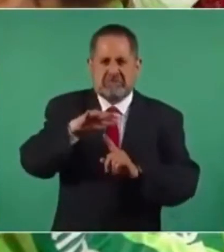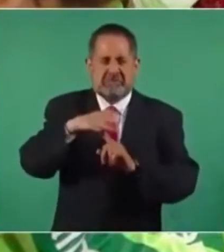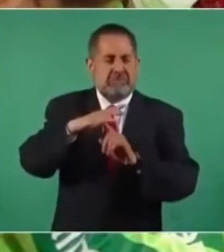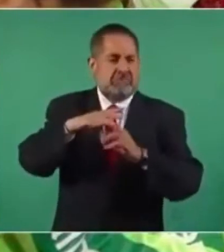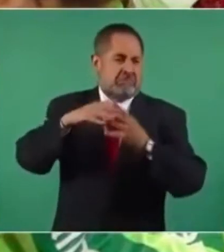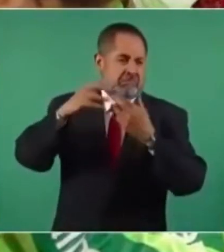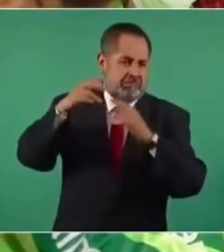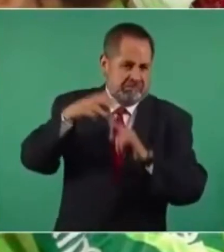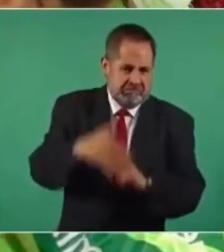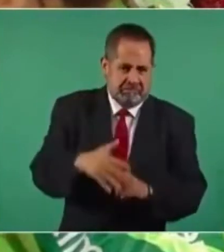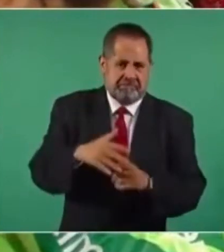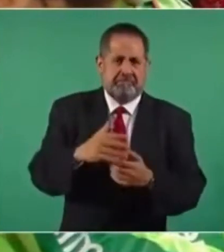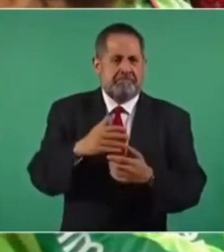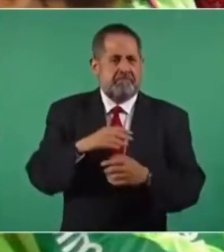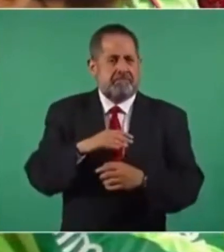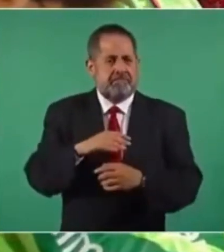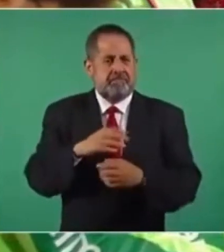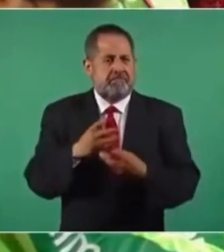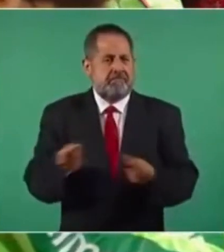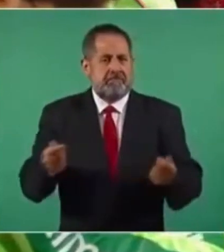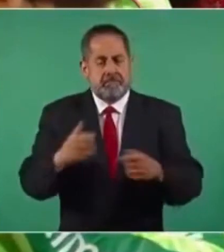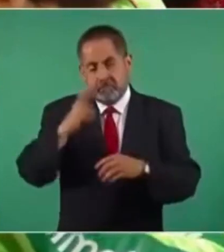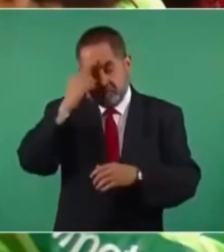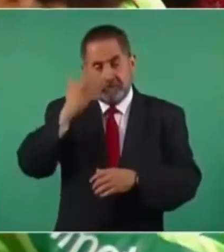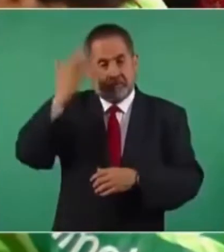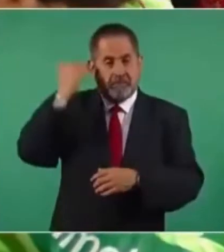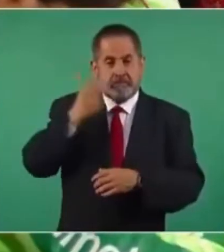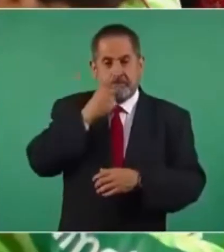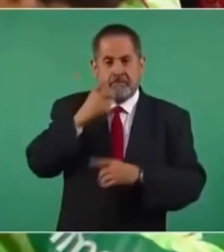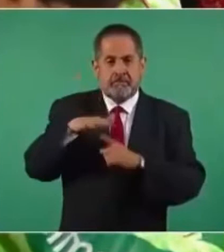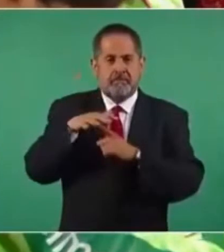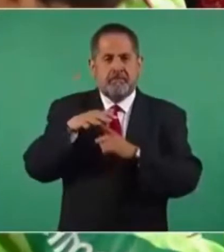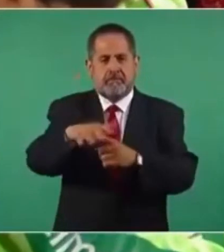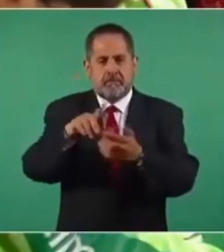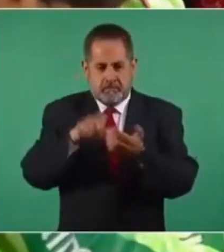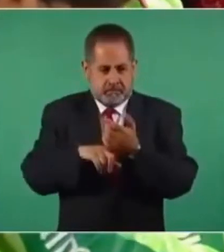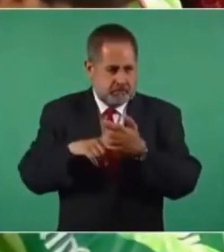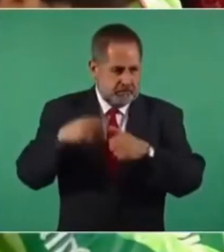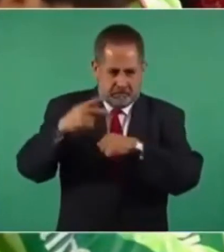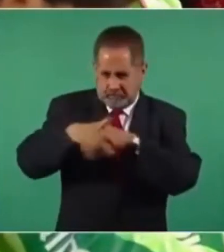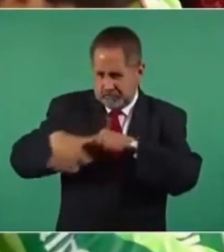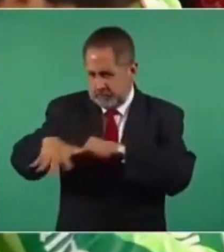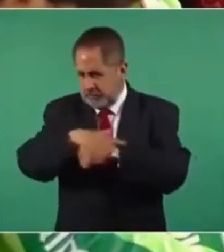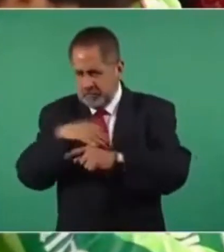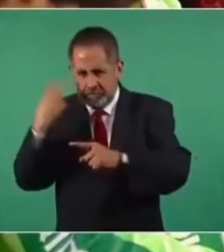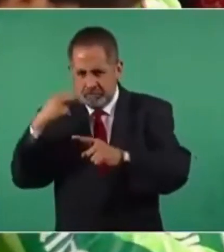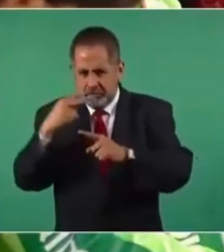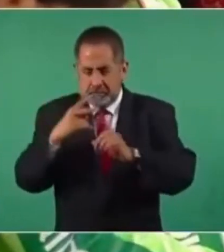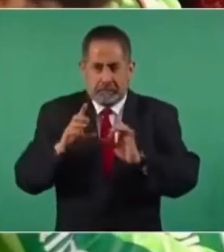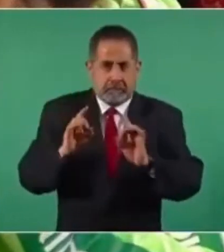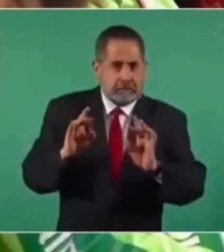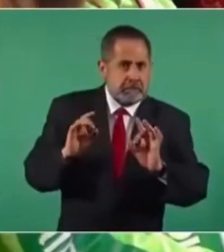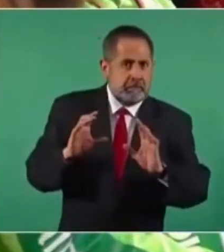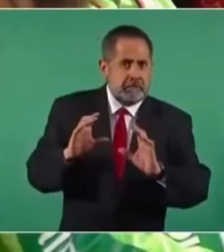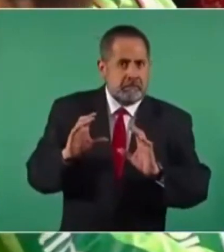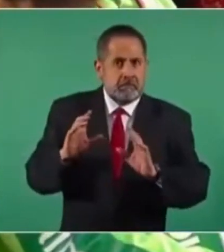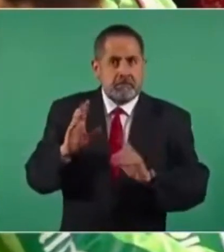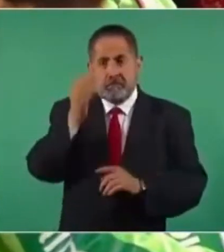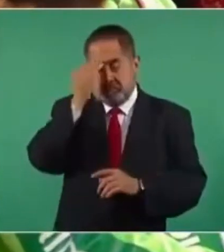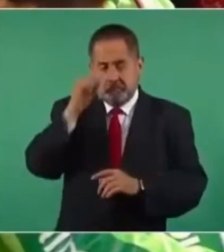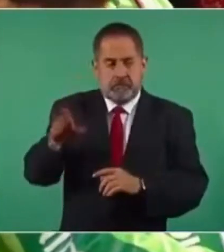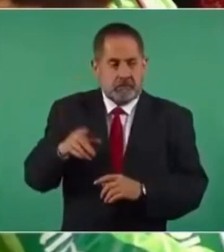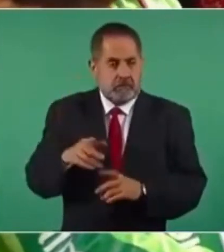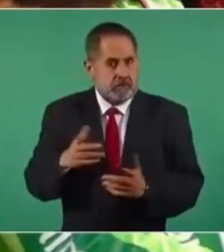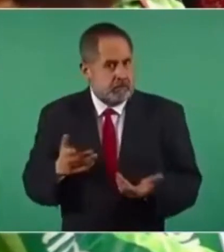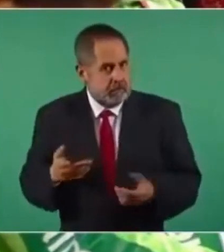anunciado que iba a hacer este sobrevuelo en zonas afectadas de Veracruz. ¿Qué opinión le merece esto? Y si en un momento